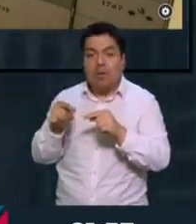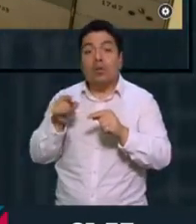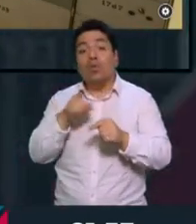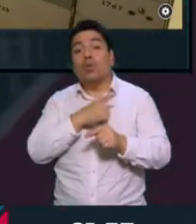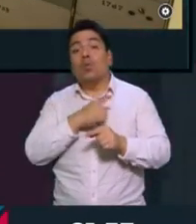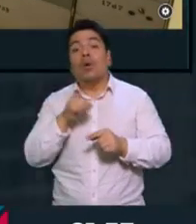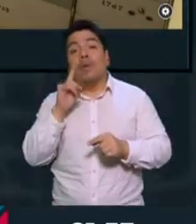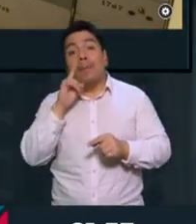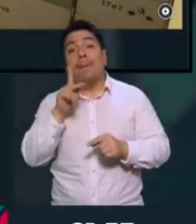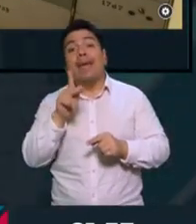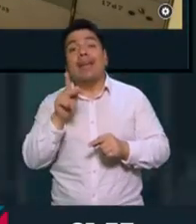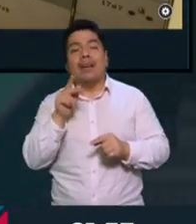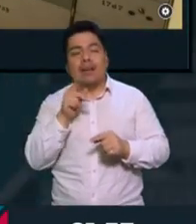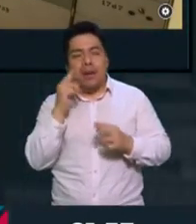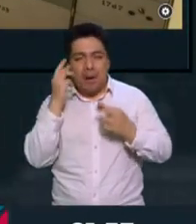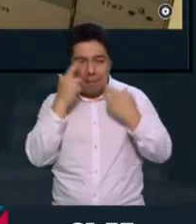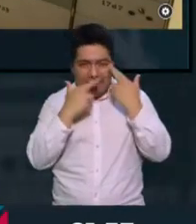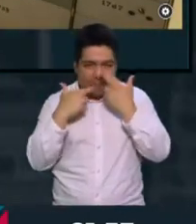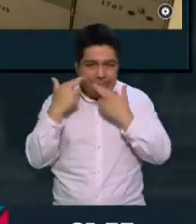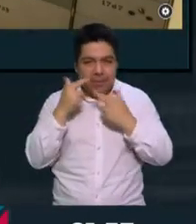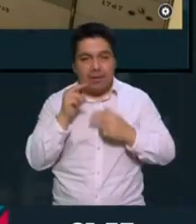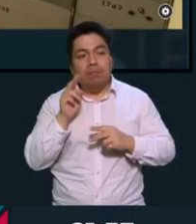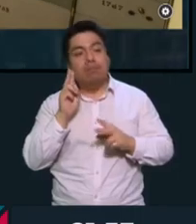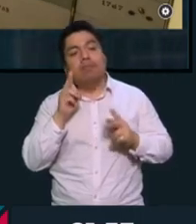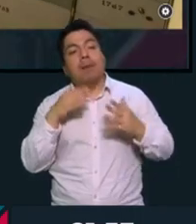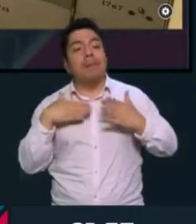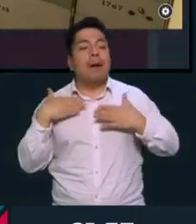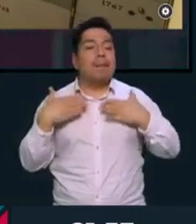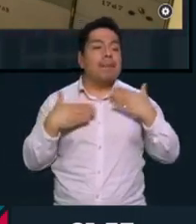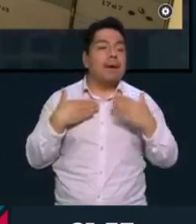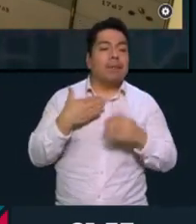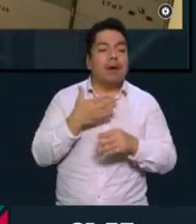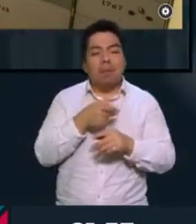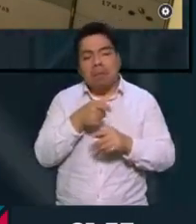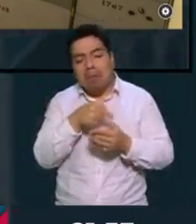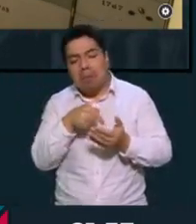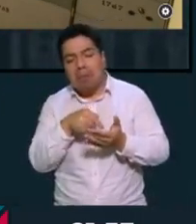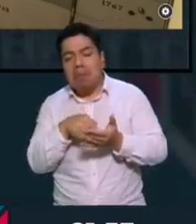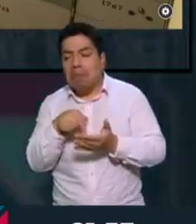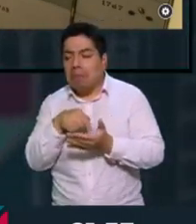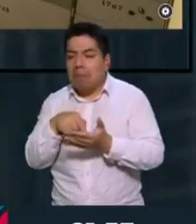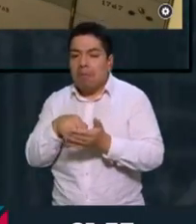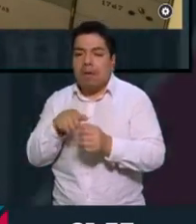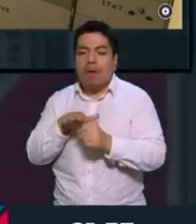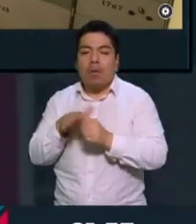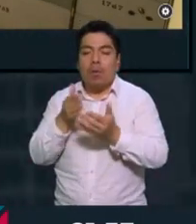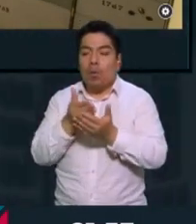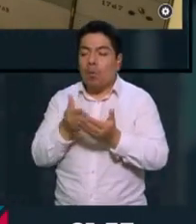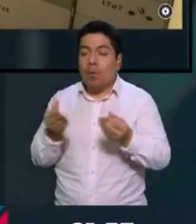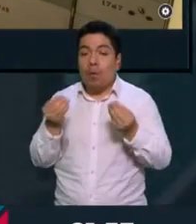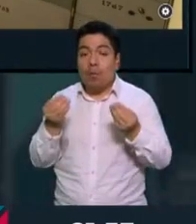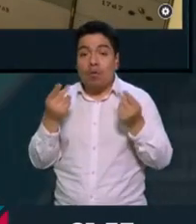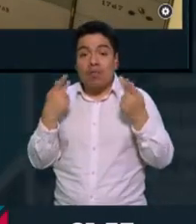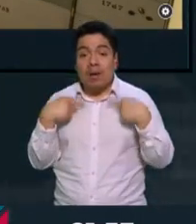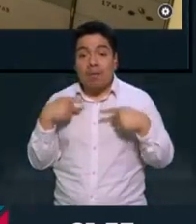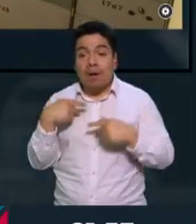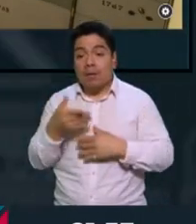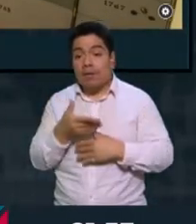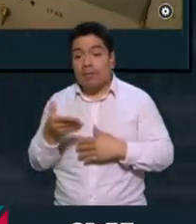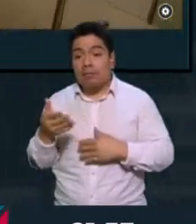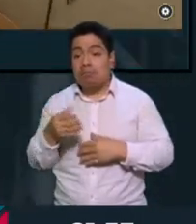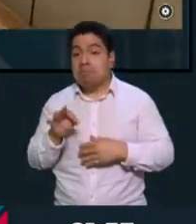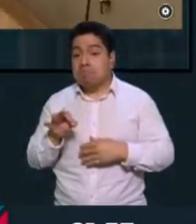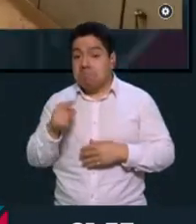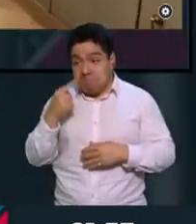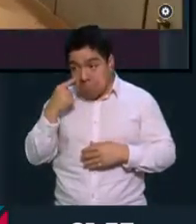recorrido virtual por esas bóvedas, ¿no? Para asomarte qué es lo que han ido dejando tantos personajes de la historia que, pues, hay cosas bien,